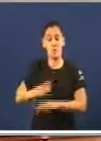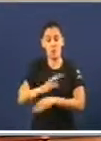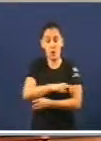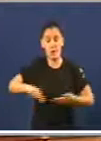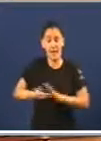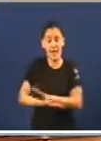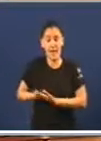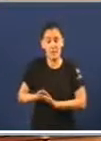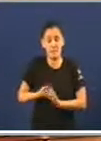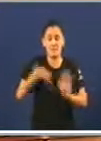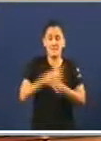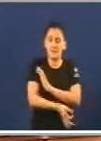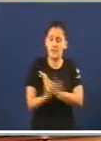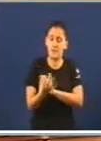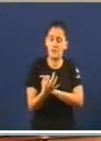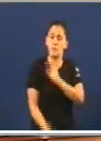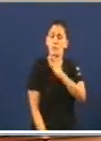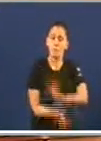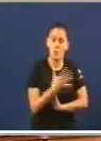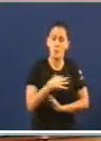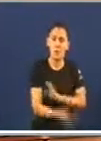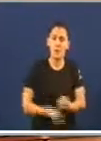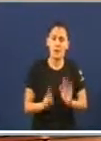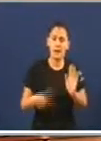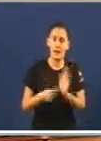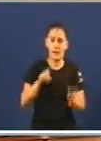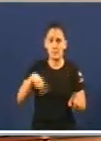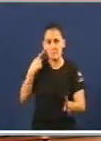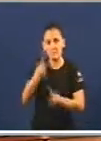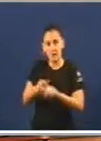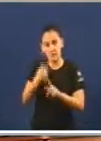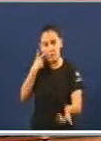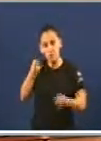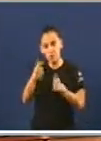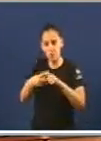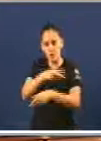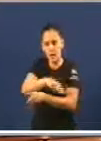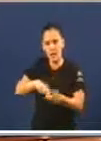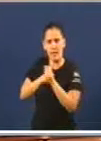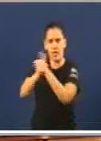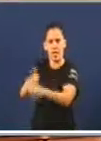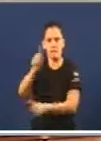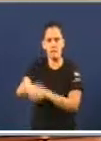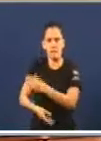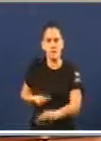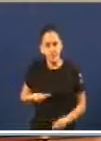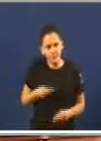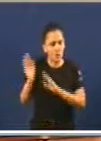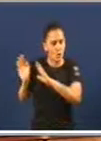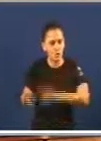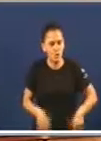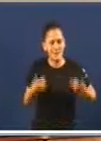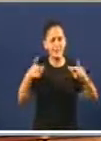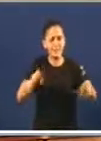tanto a potestade legislativa como a control de acción executiva da Xunta de Galicia. A disposición de Radeira II